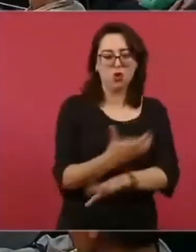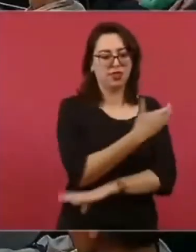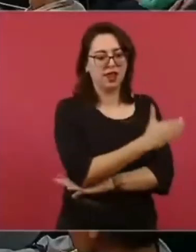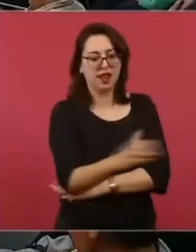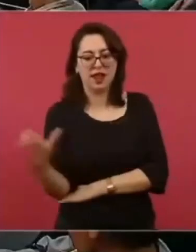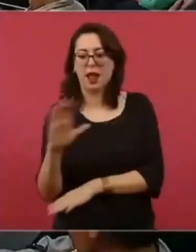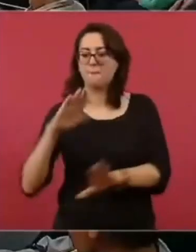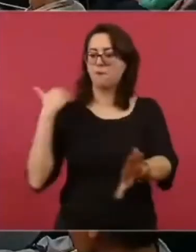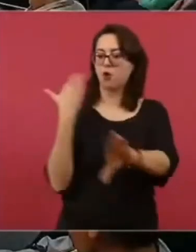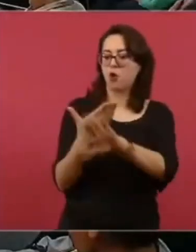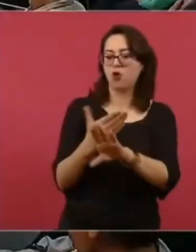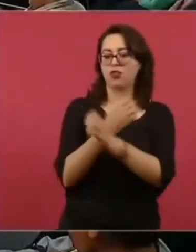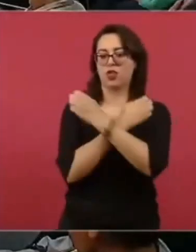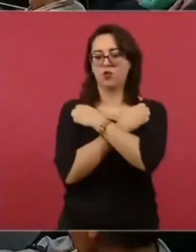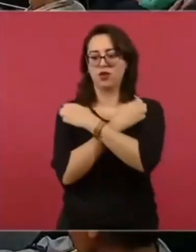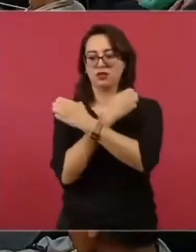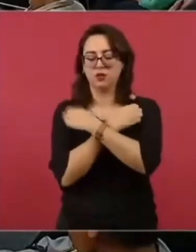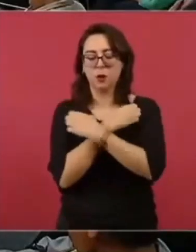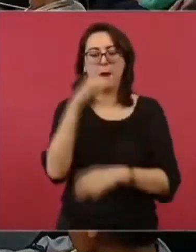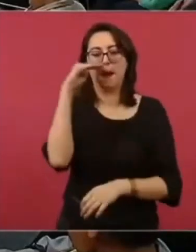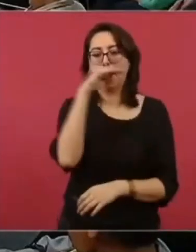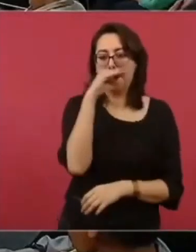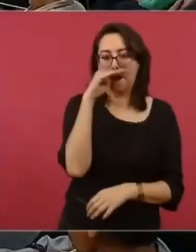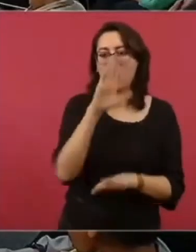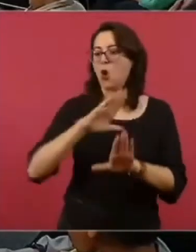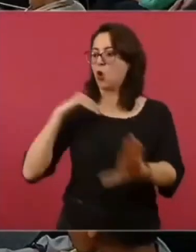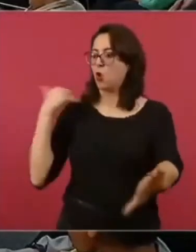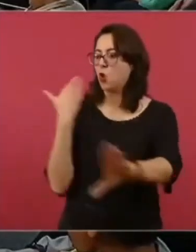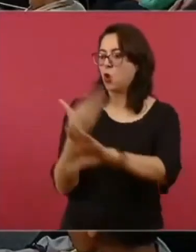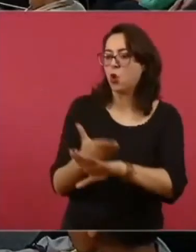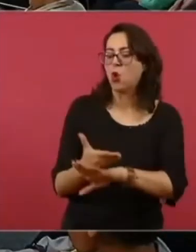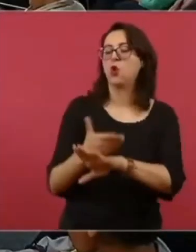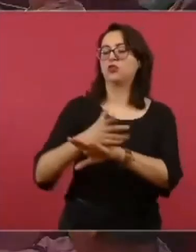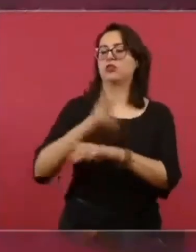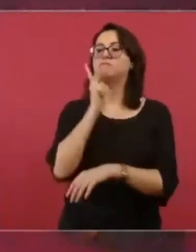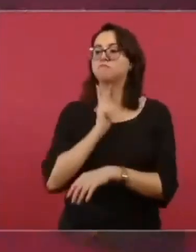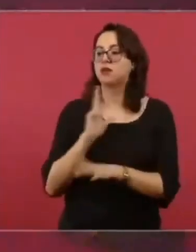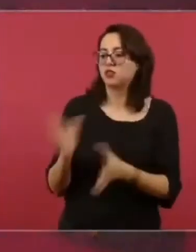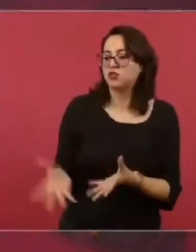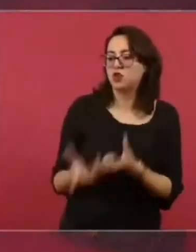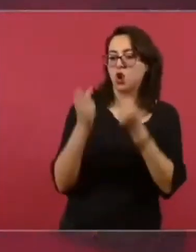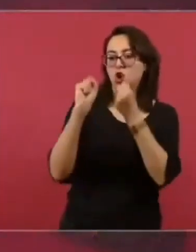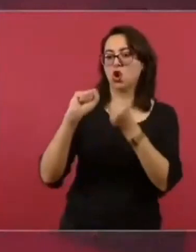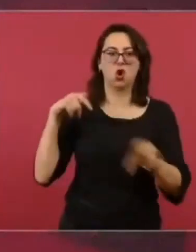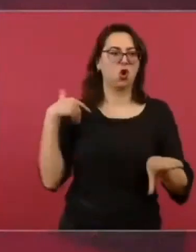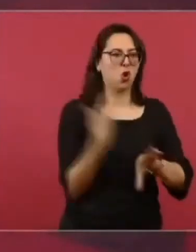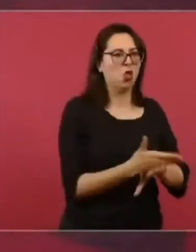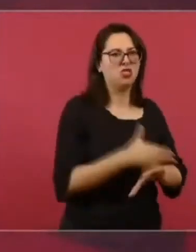pública, en contra de la nacionalización o expropiación del petróleo.